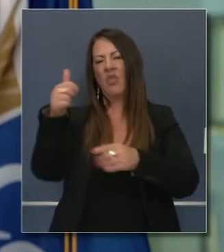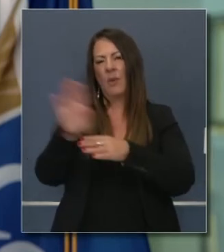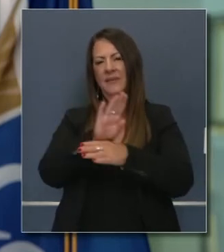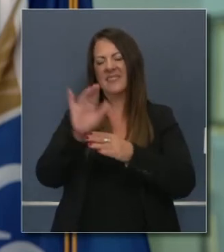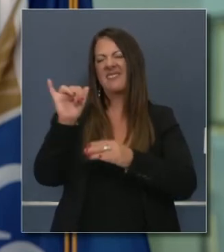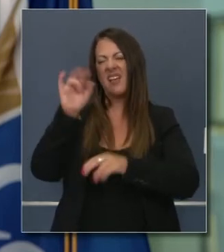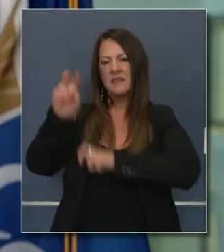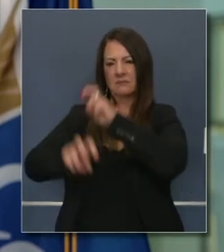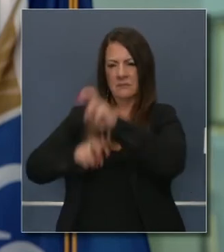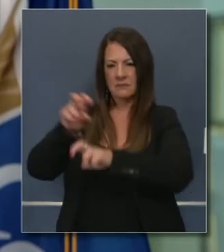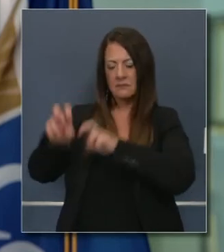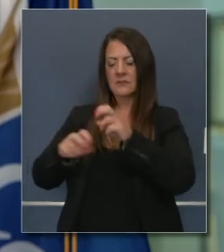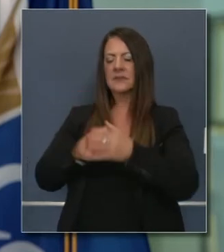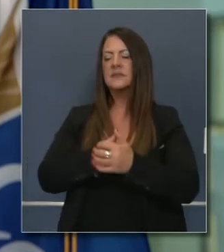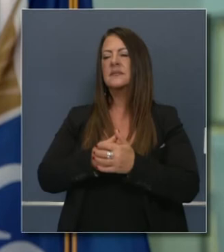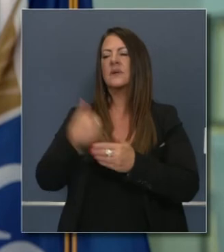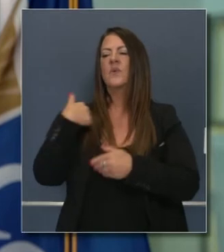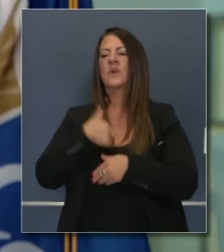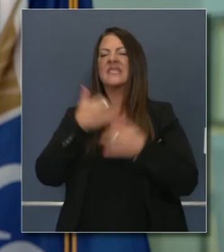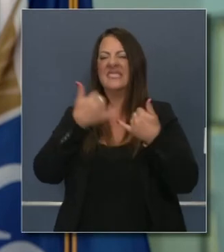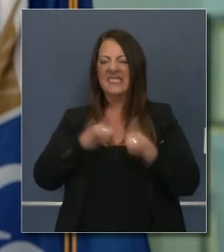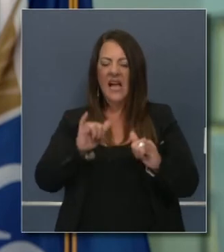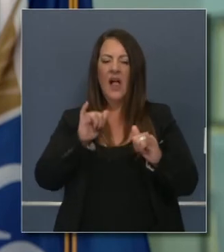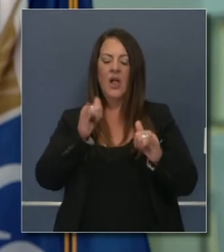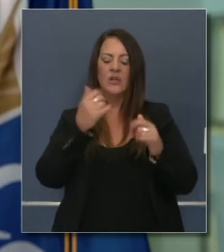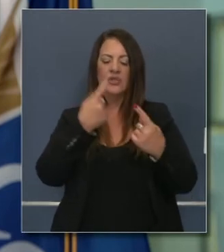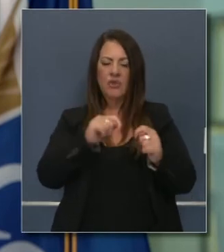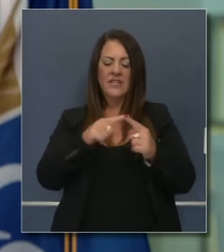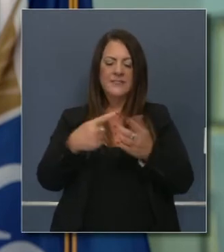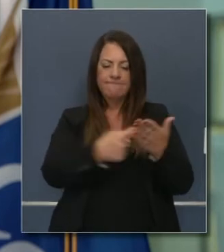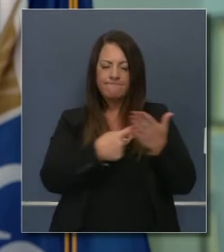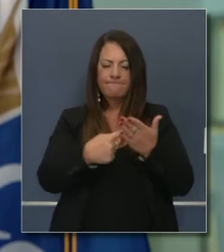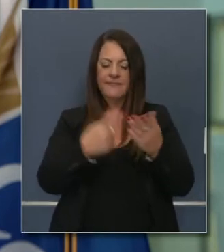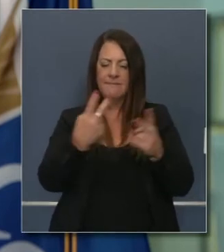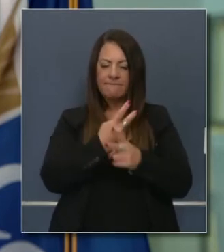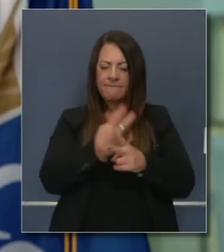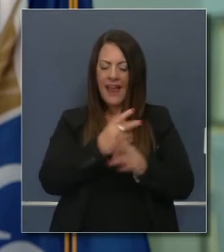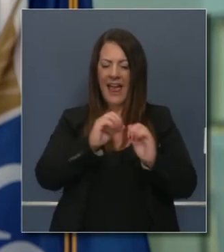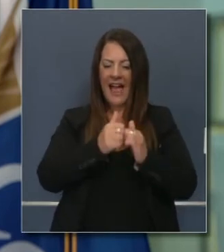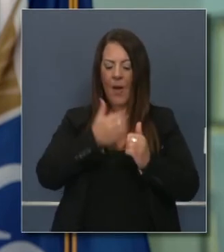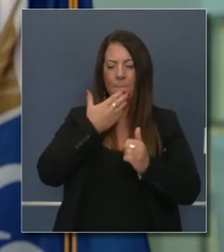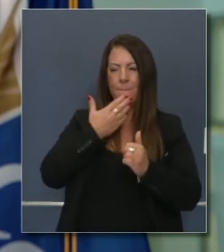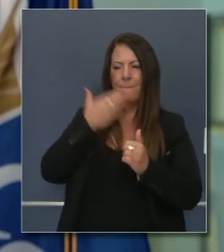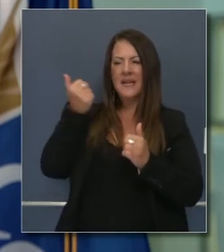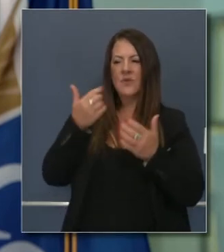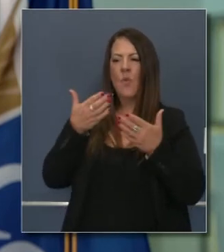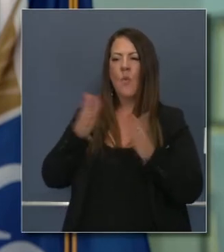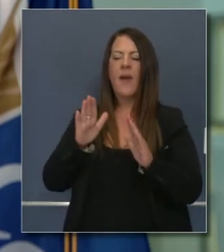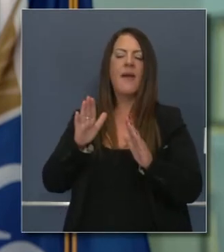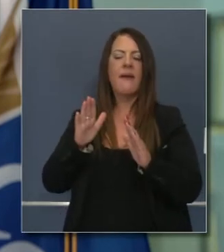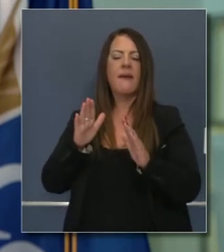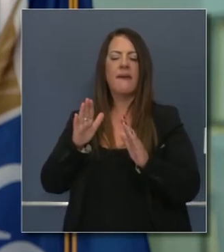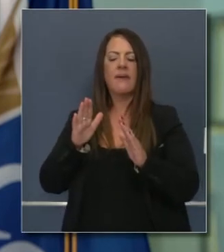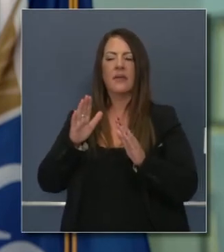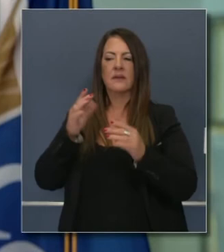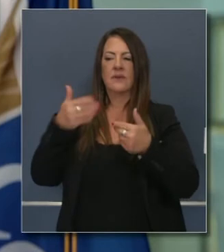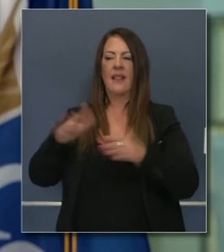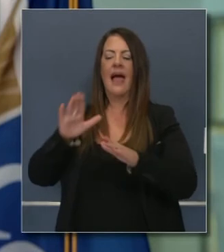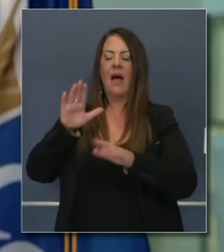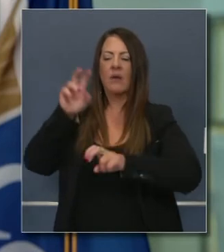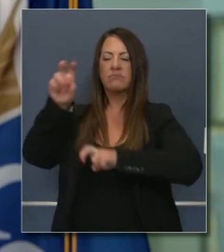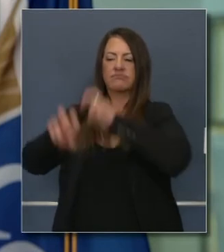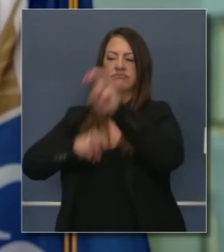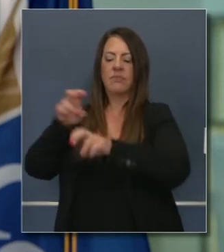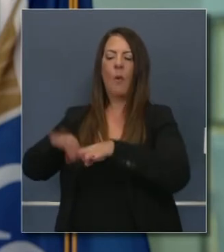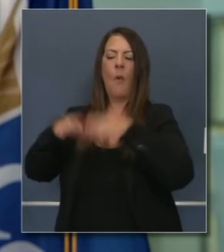progreso. Todavía estamos trabajando sobre ciertos detalles. Y tan pronto como estemos en un punto donde podamos diseminar la